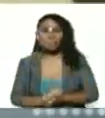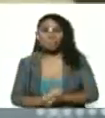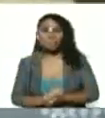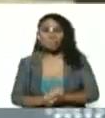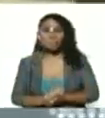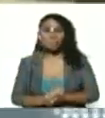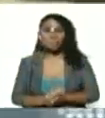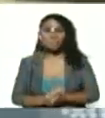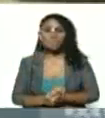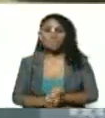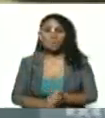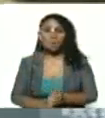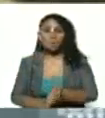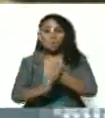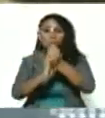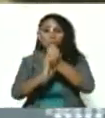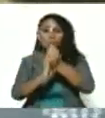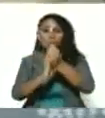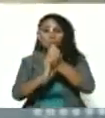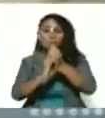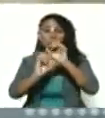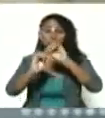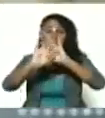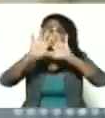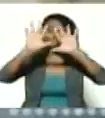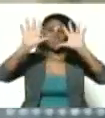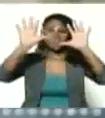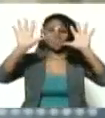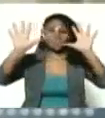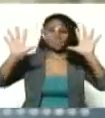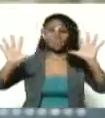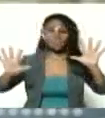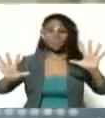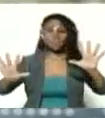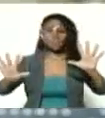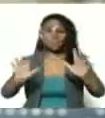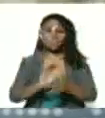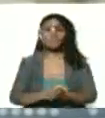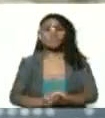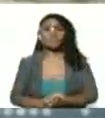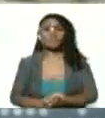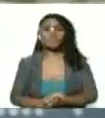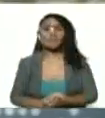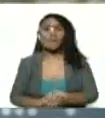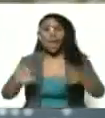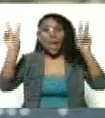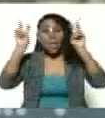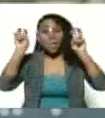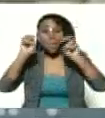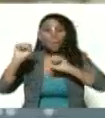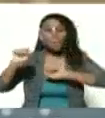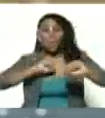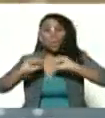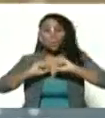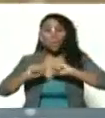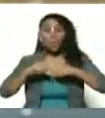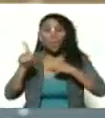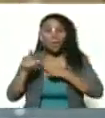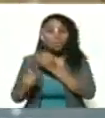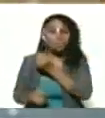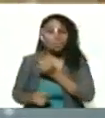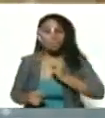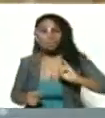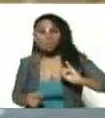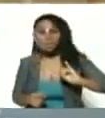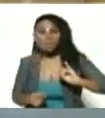en un líder brillante, del nuevo movimiento que desde la izquierda